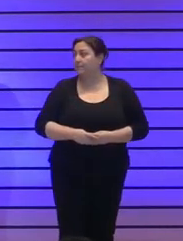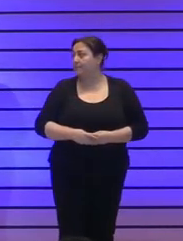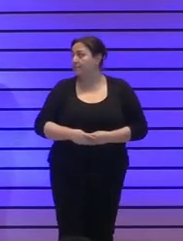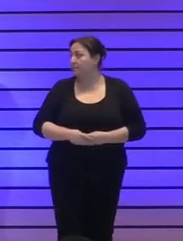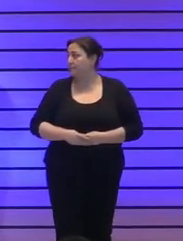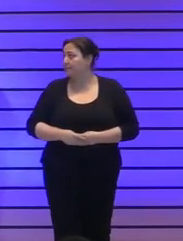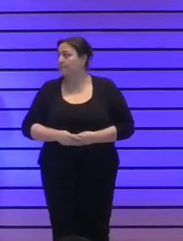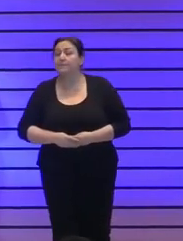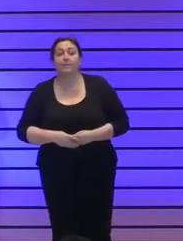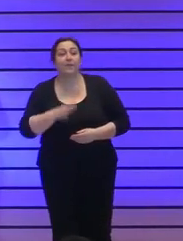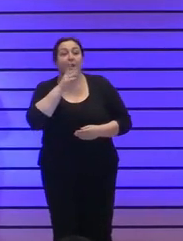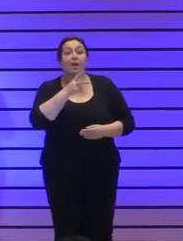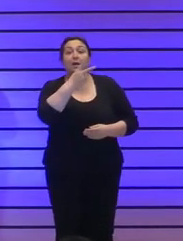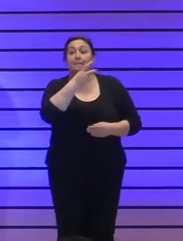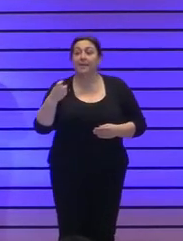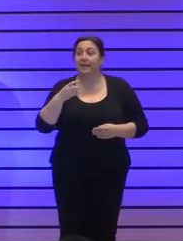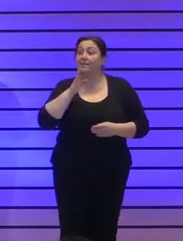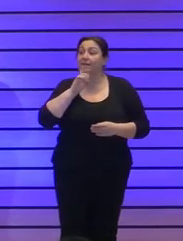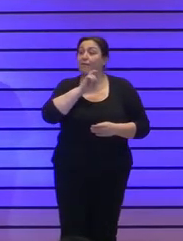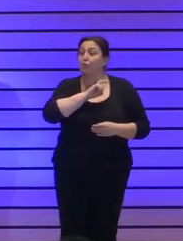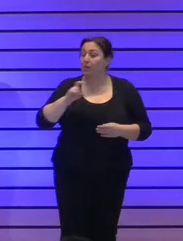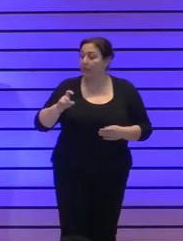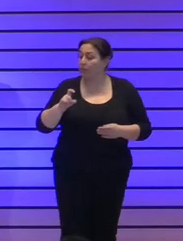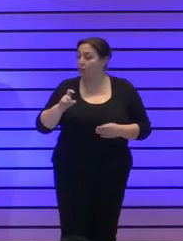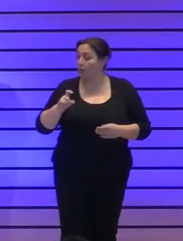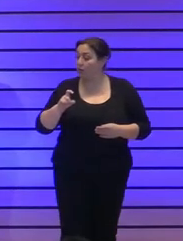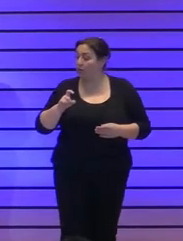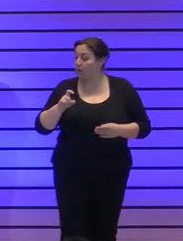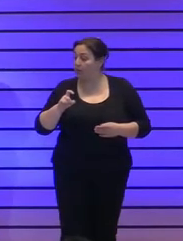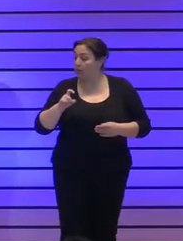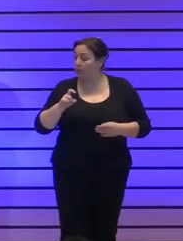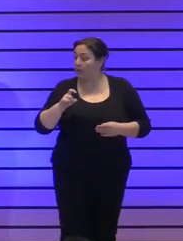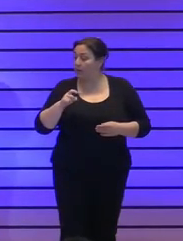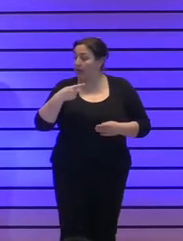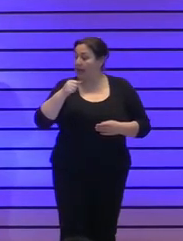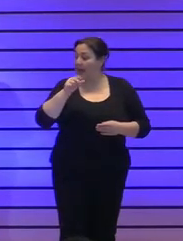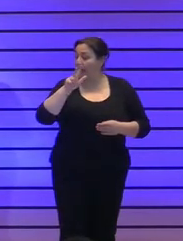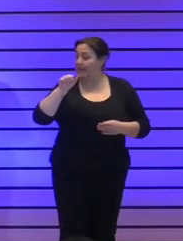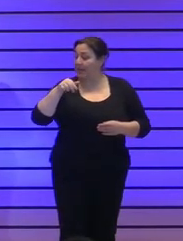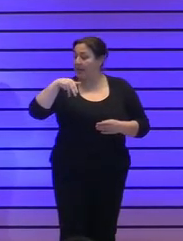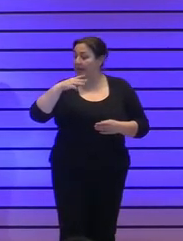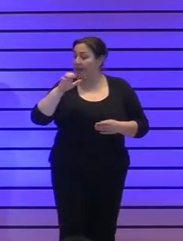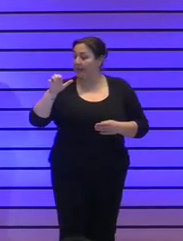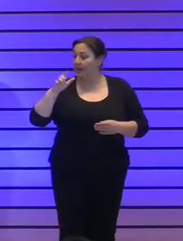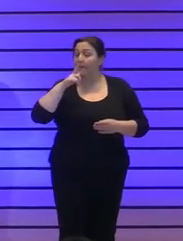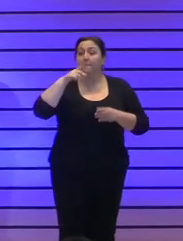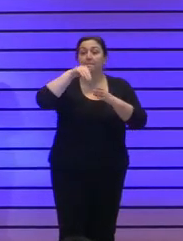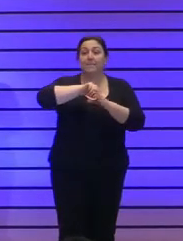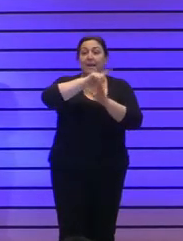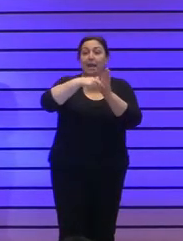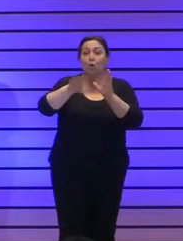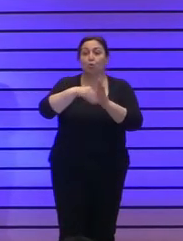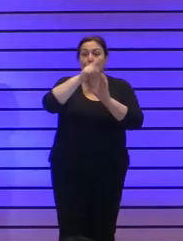nos la trae desde la fundación Gil Callarre en ciudad miembro de Plena Inclusión Madrid se titula